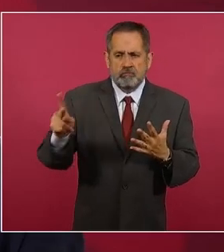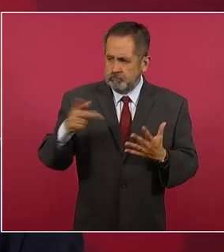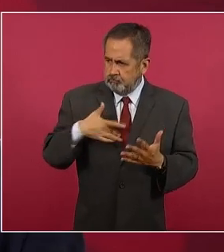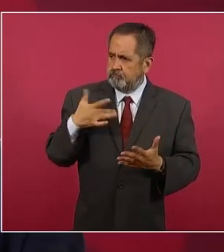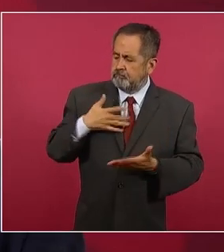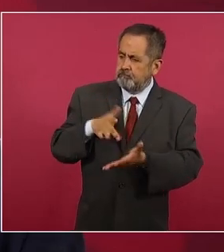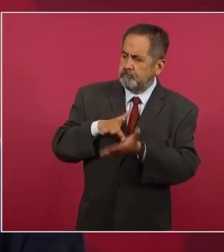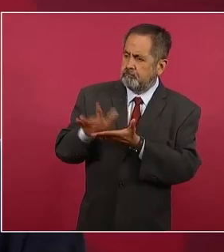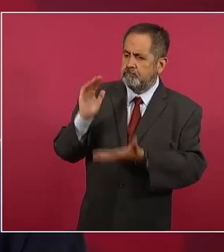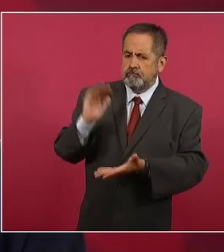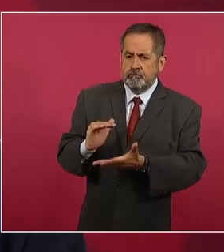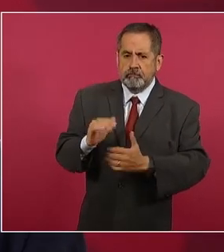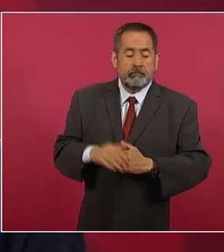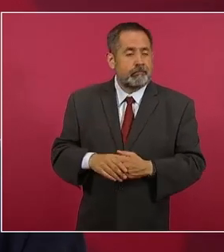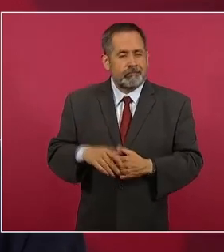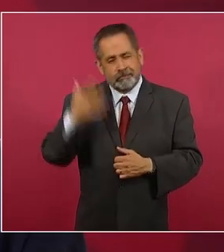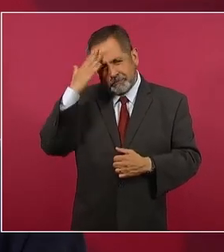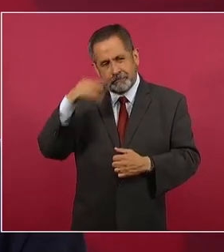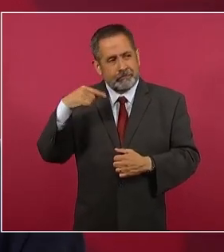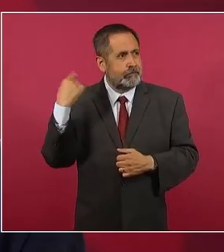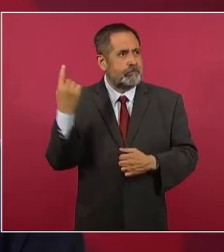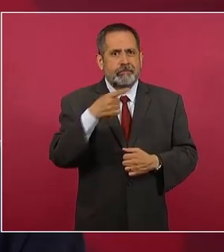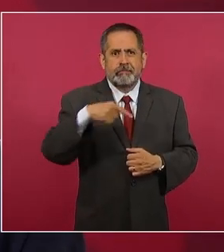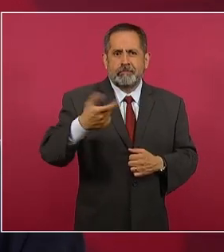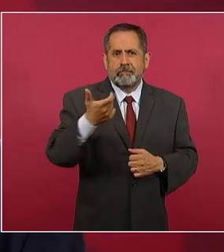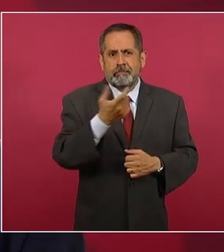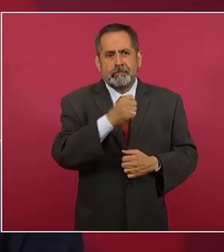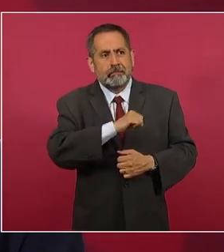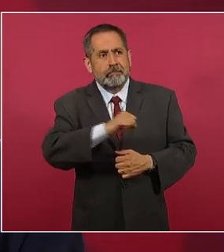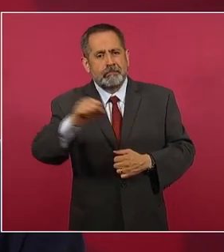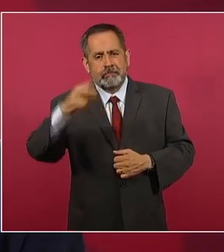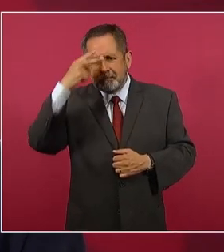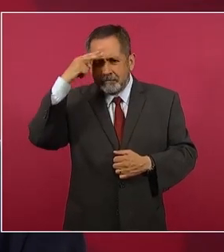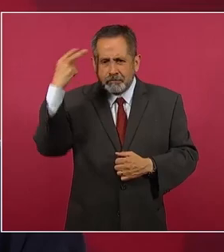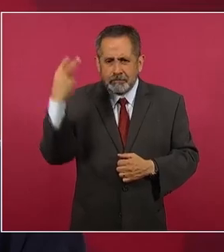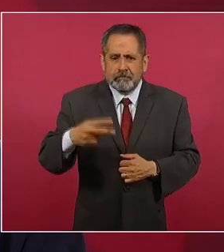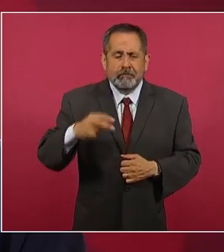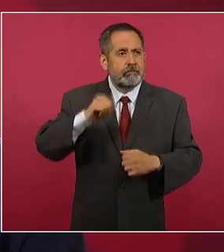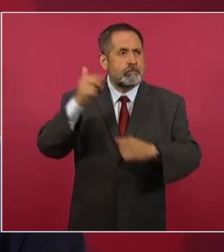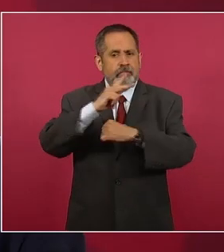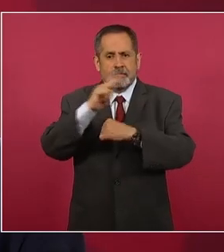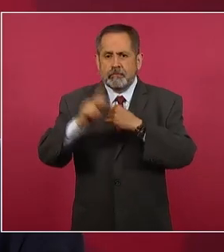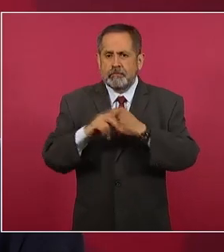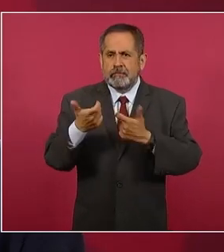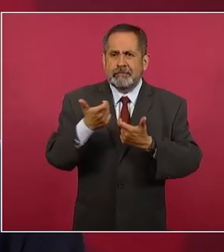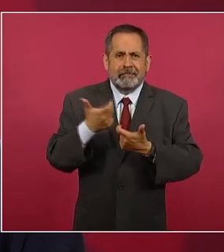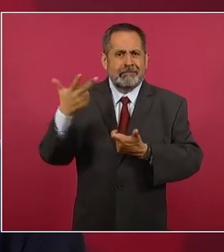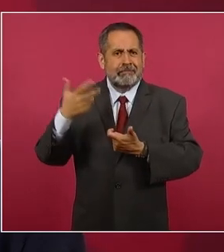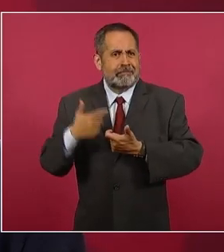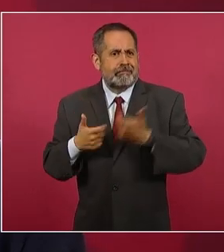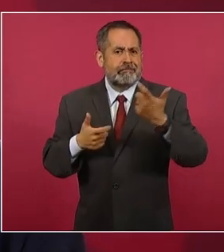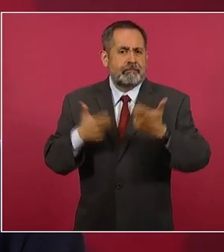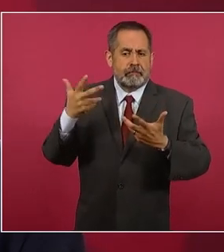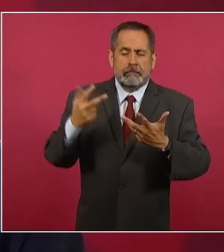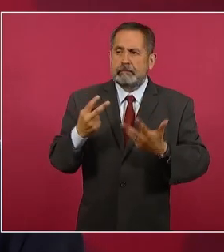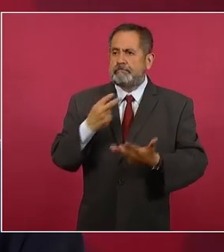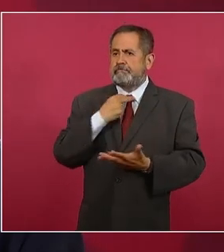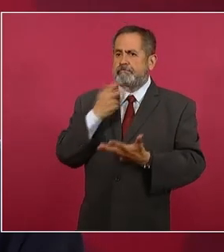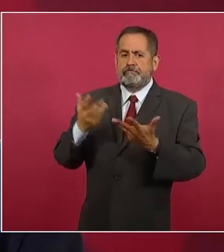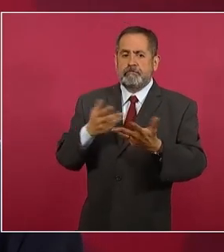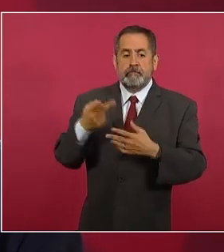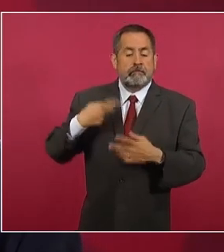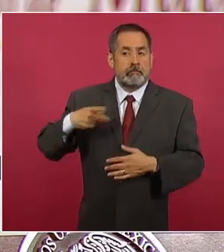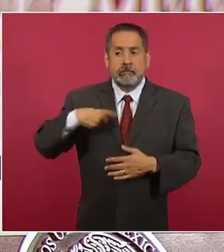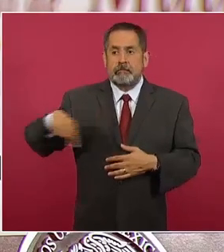Los altos índices inflacionarios que estamos enfrentando, tanto en México como en el extranjero, tienen un impacto directo en el